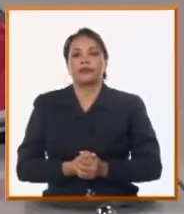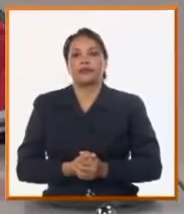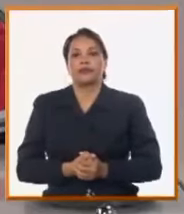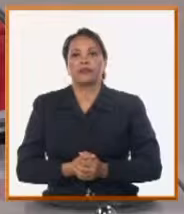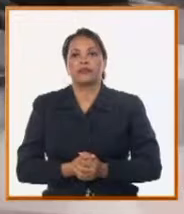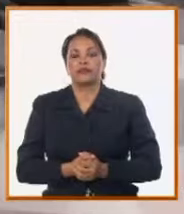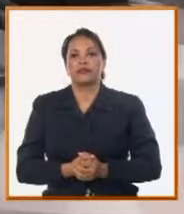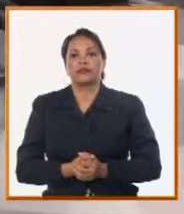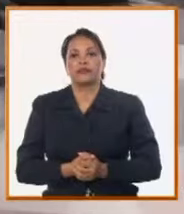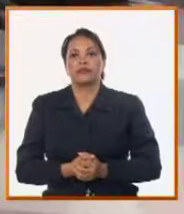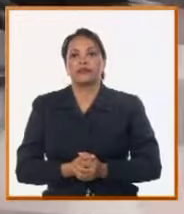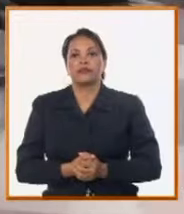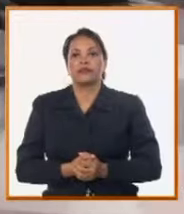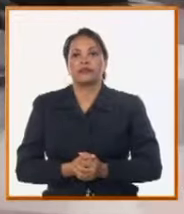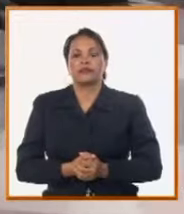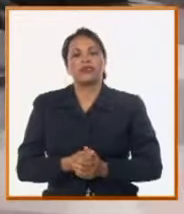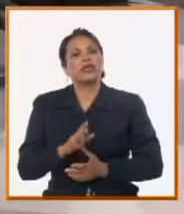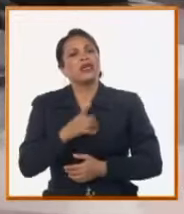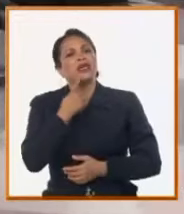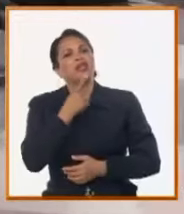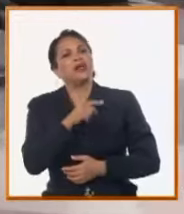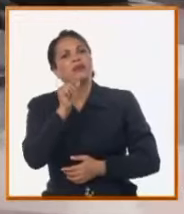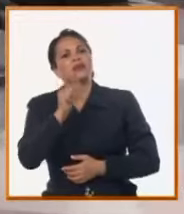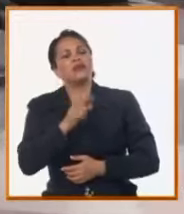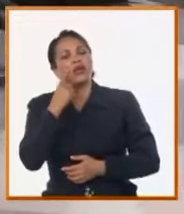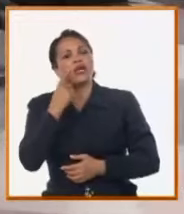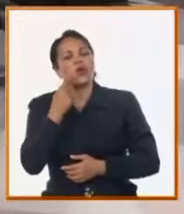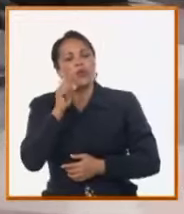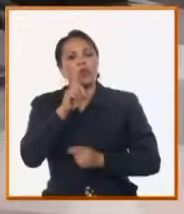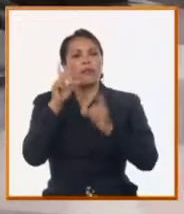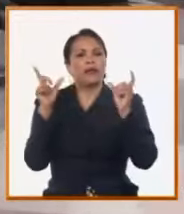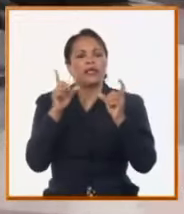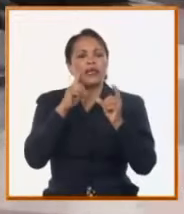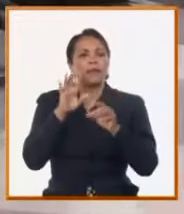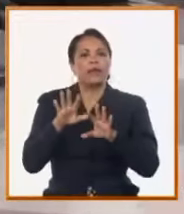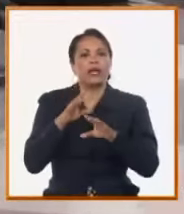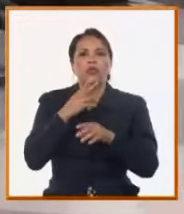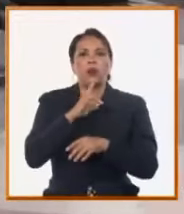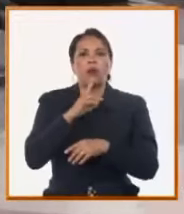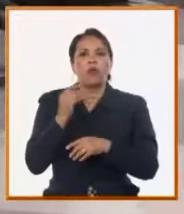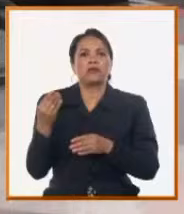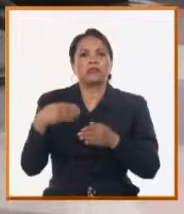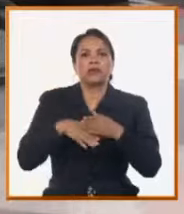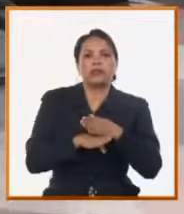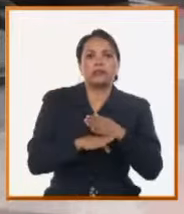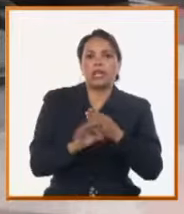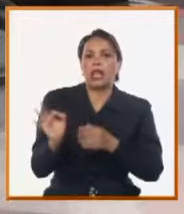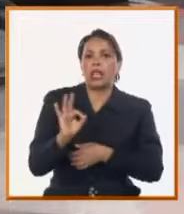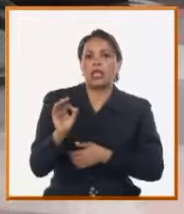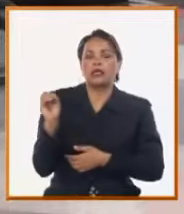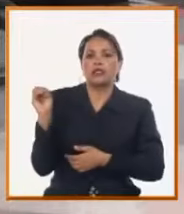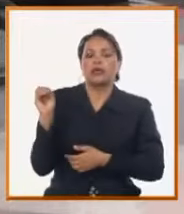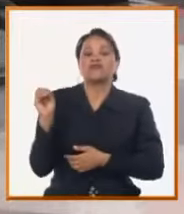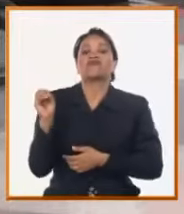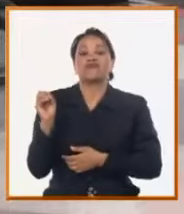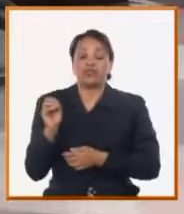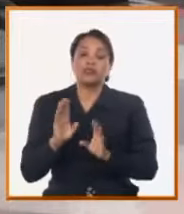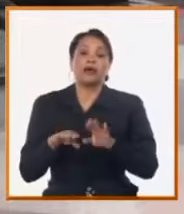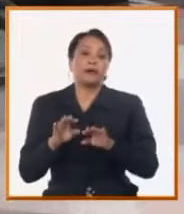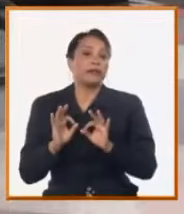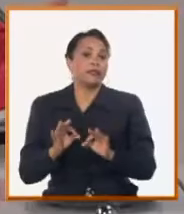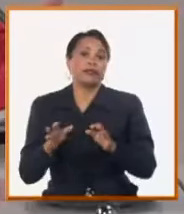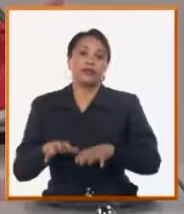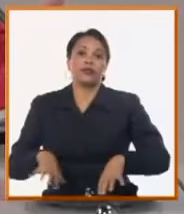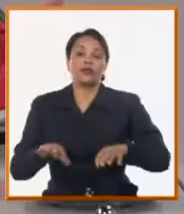pasó con esta persona que dice que se levantó hoy esperando el agua en el auto, y no hubo agua? En ocasiones nos pasa eso, que